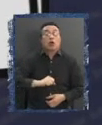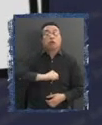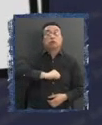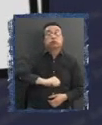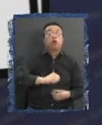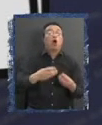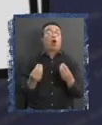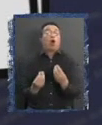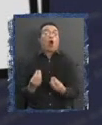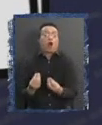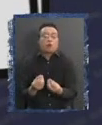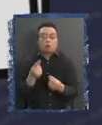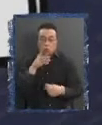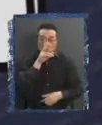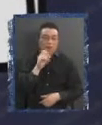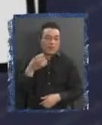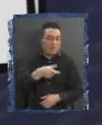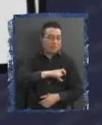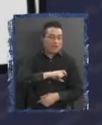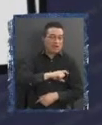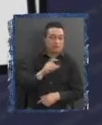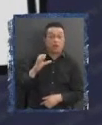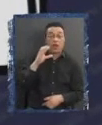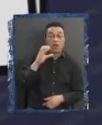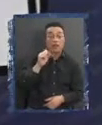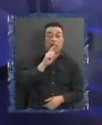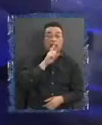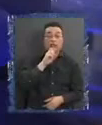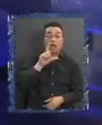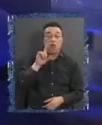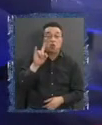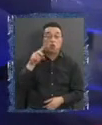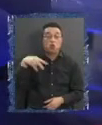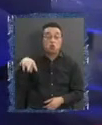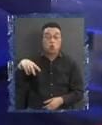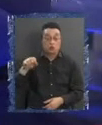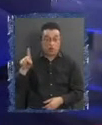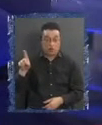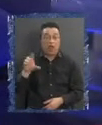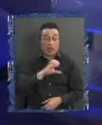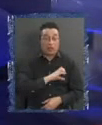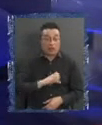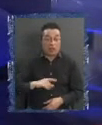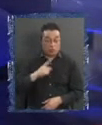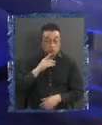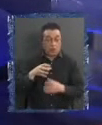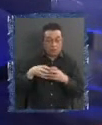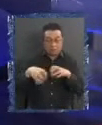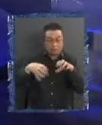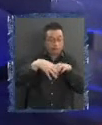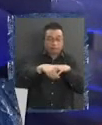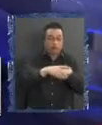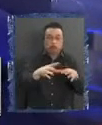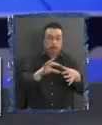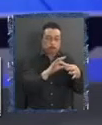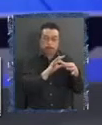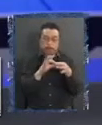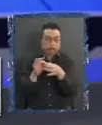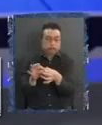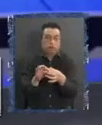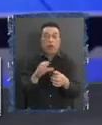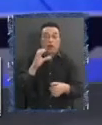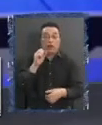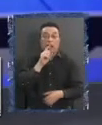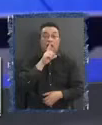El mismo ejemplo de España Cataluña Obviamente en España También es un Estado unitario No se pueden separar Las autonomías Pero Cataluña